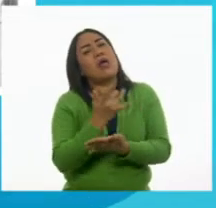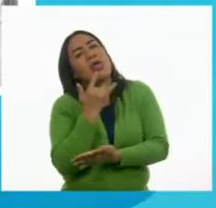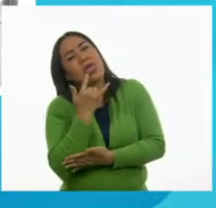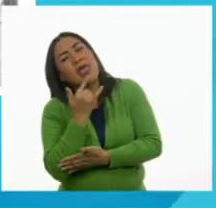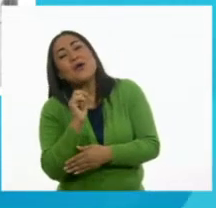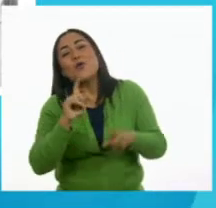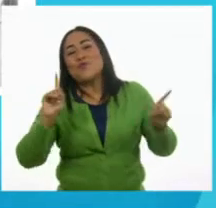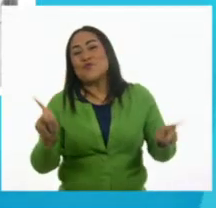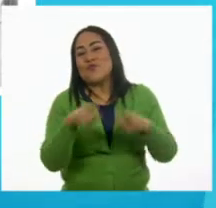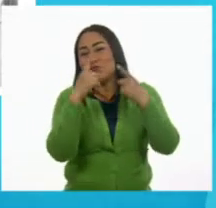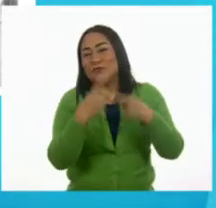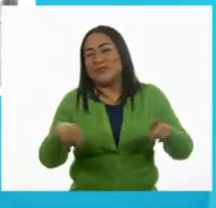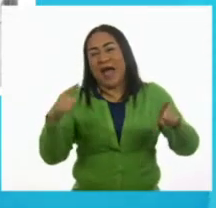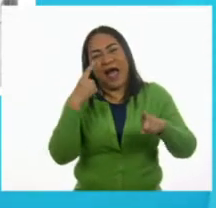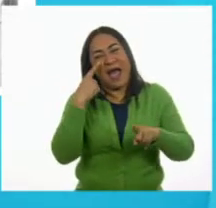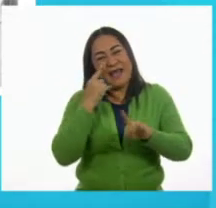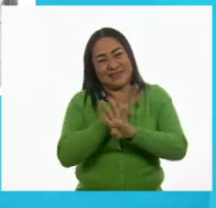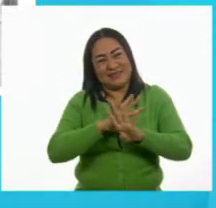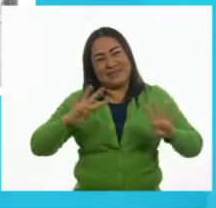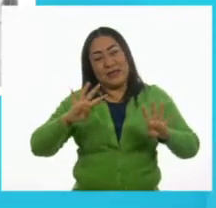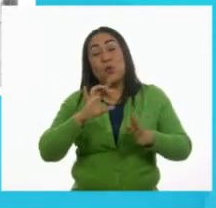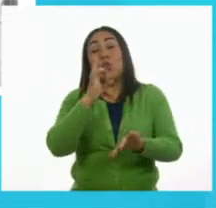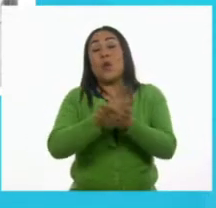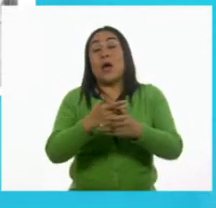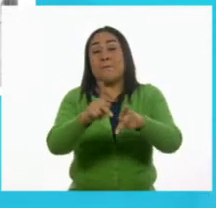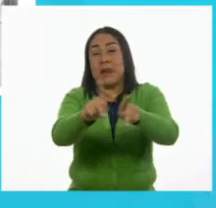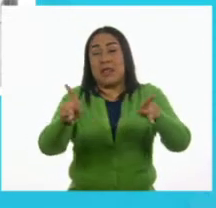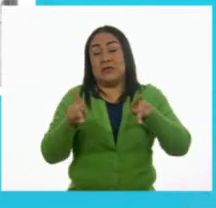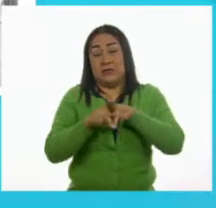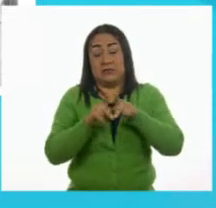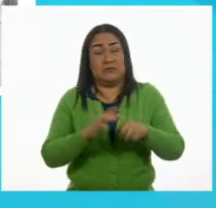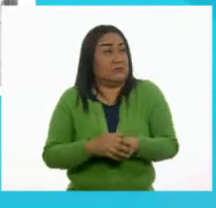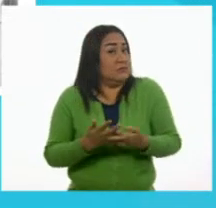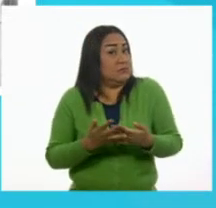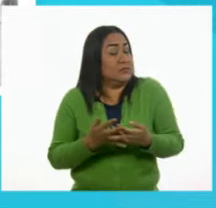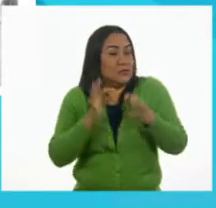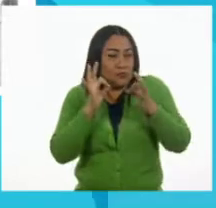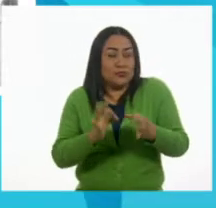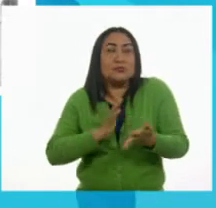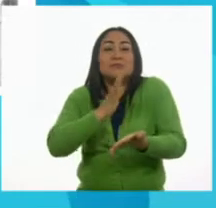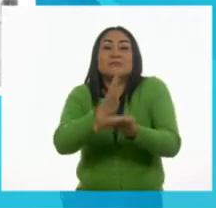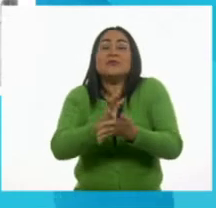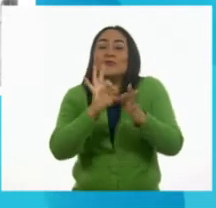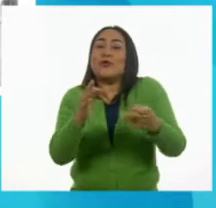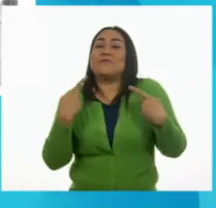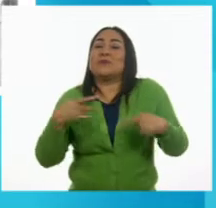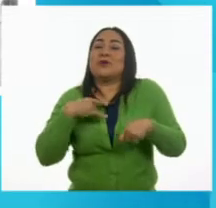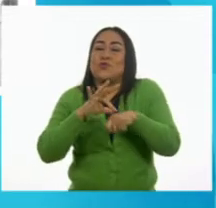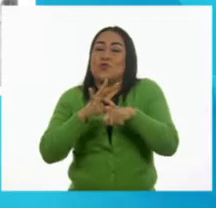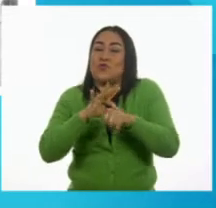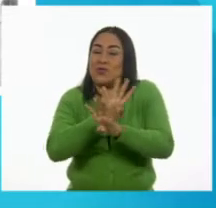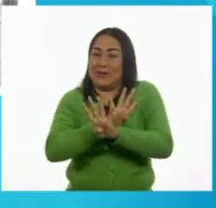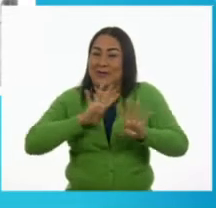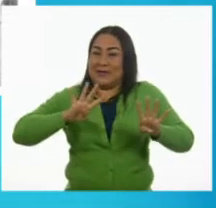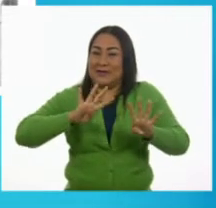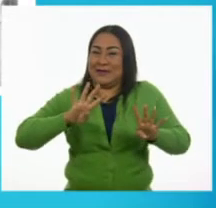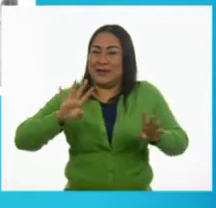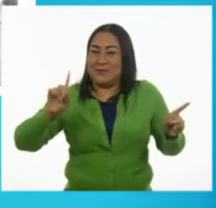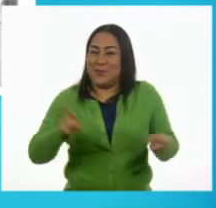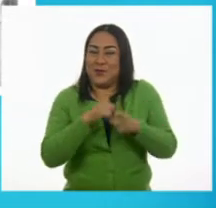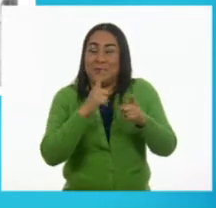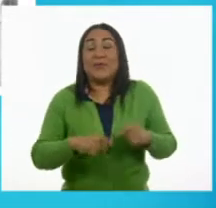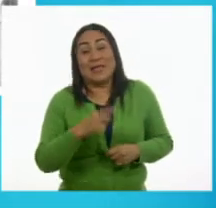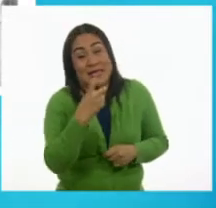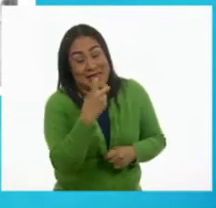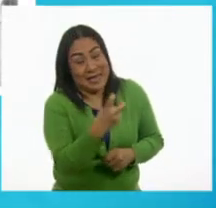tocaban en las plazas. Pero solamente así, con las bandas, tenía que ser en vivo, seguramente. qué? Pues eso es uno de los temas